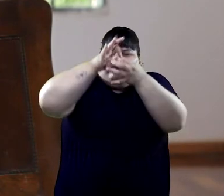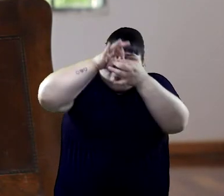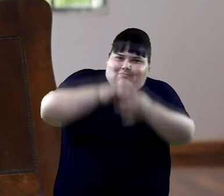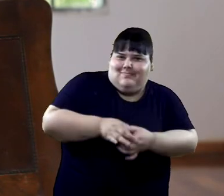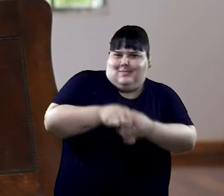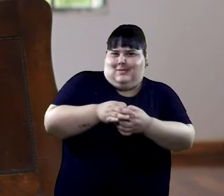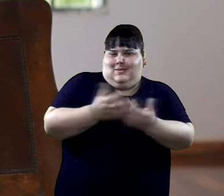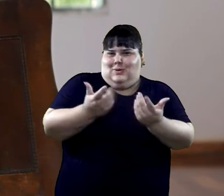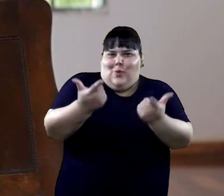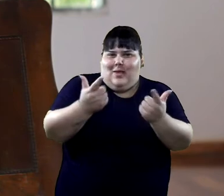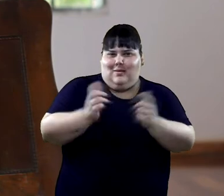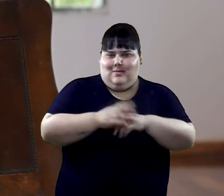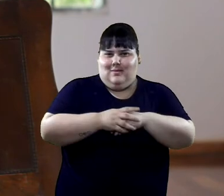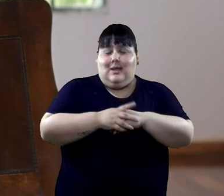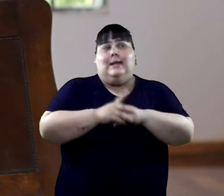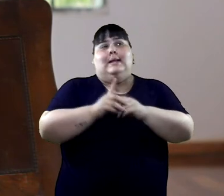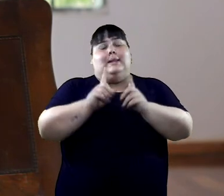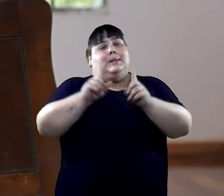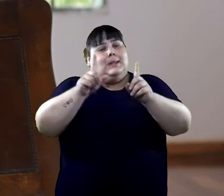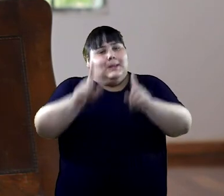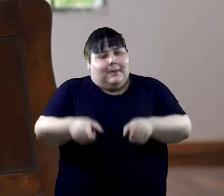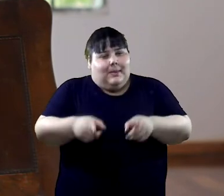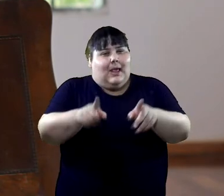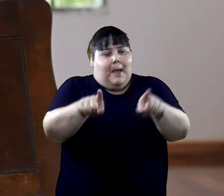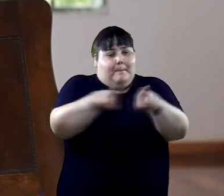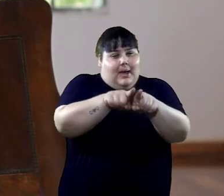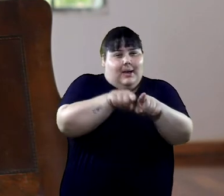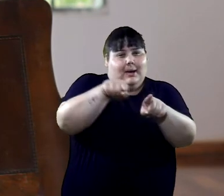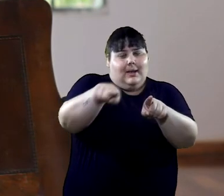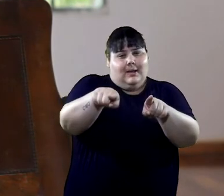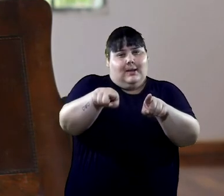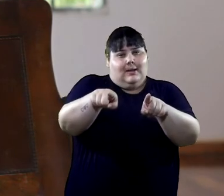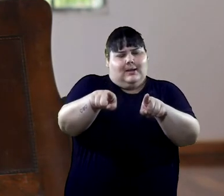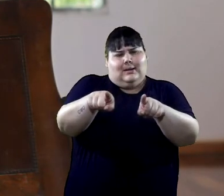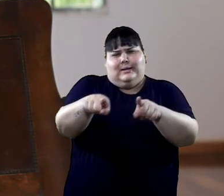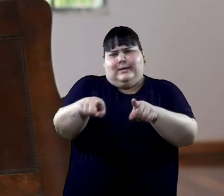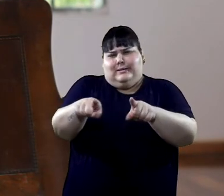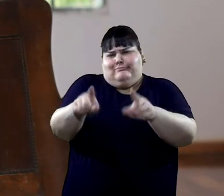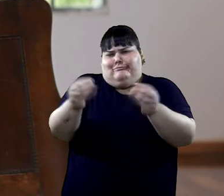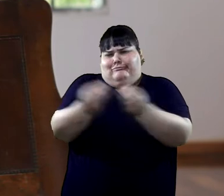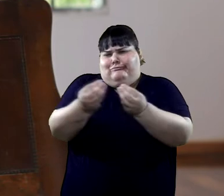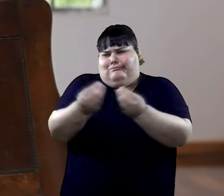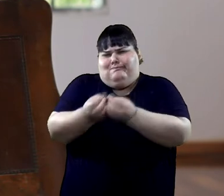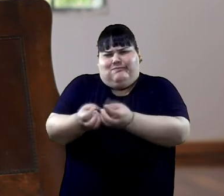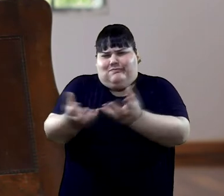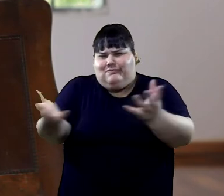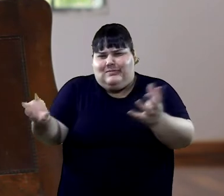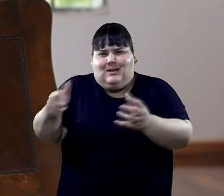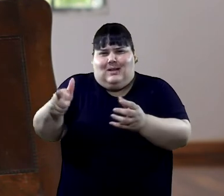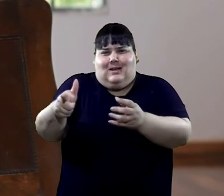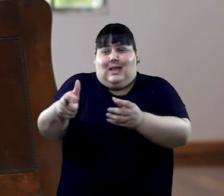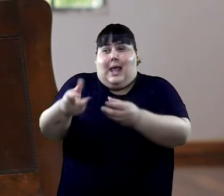Y a veces también la pareja, que muchas veces se inicia en la